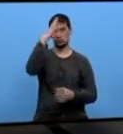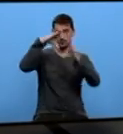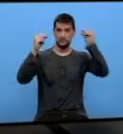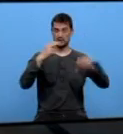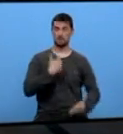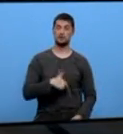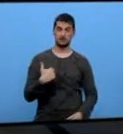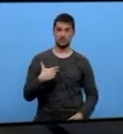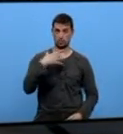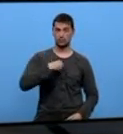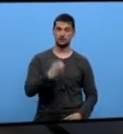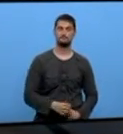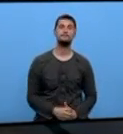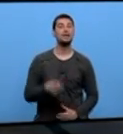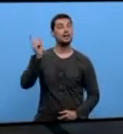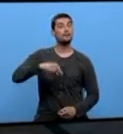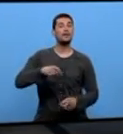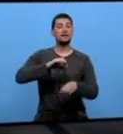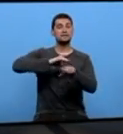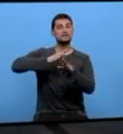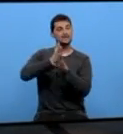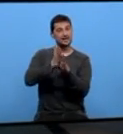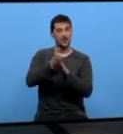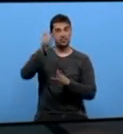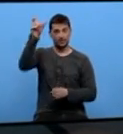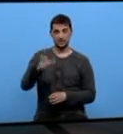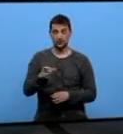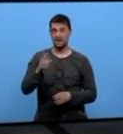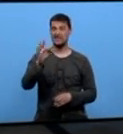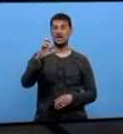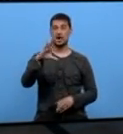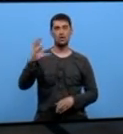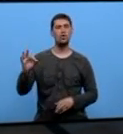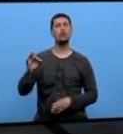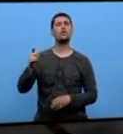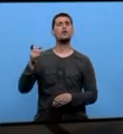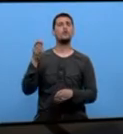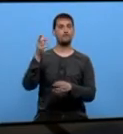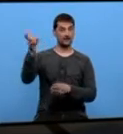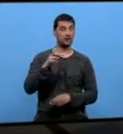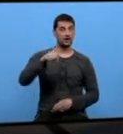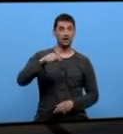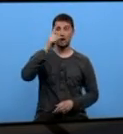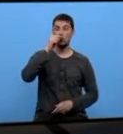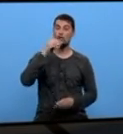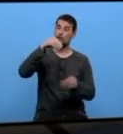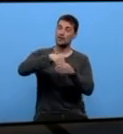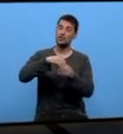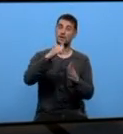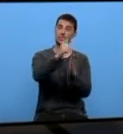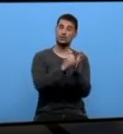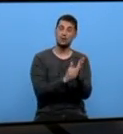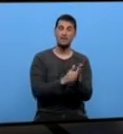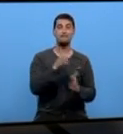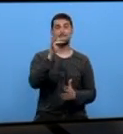O prestixioso psicólogo e pedagogo xuvenil Bernabé Tierno estivo esta semana en Lugo impartindo dúas conferencias dentro do programa municipal